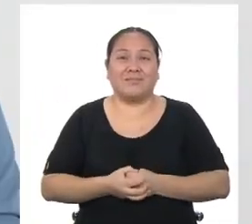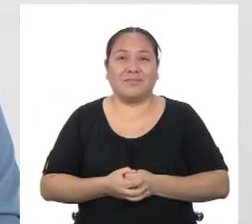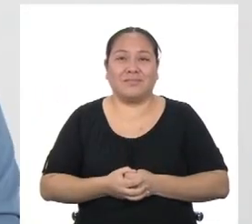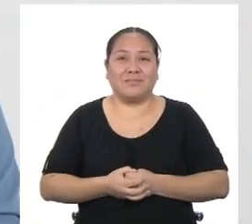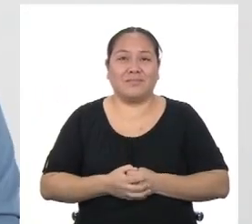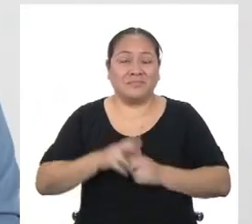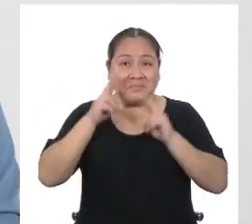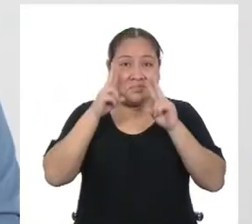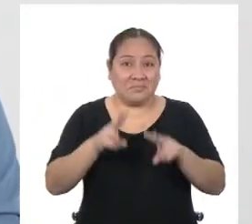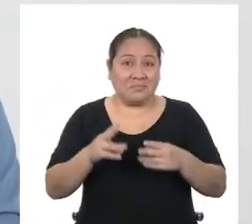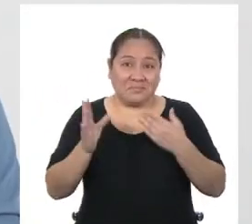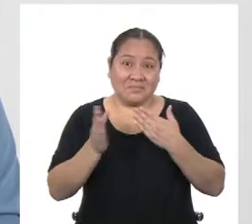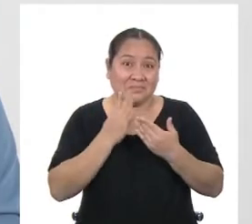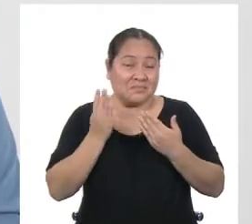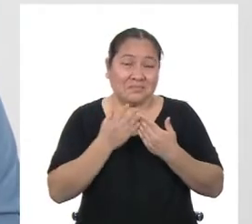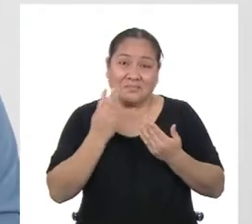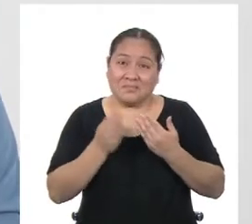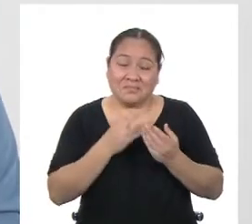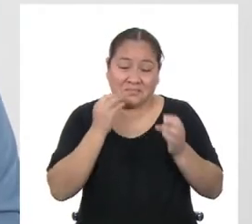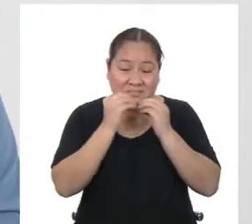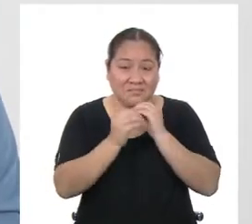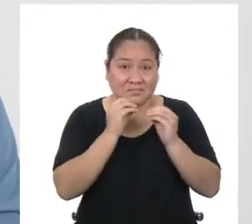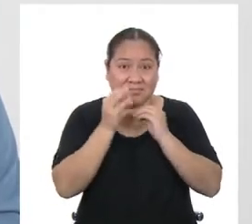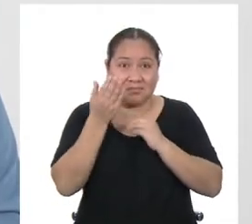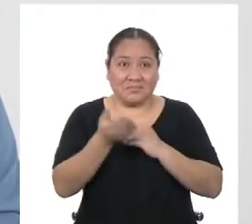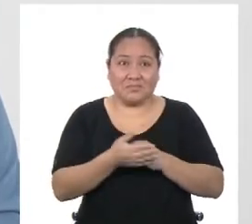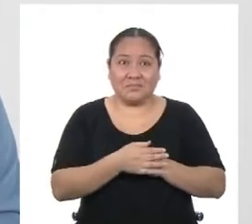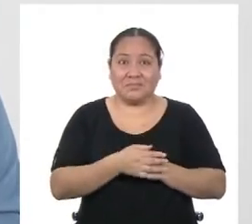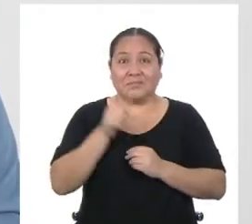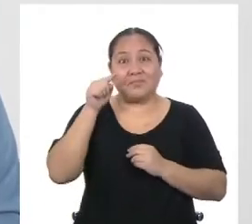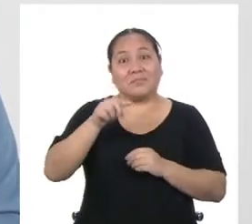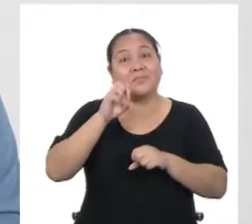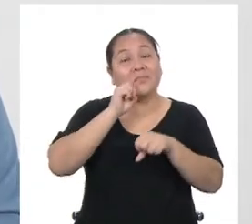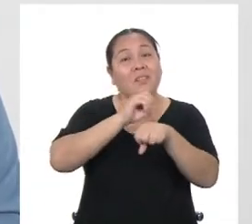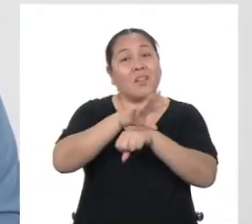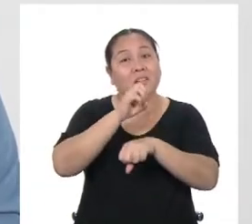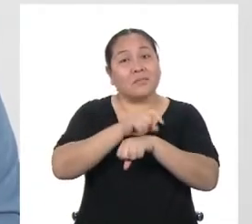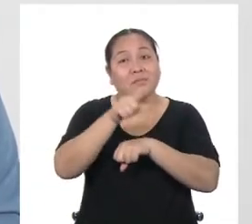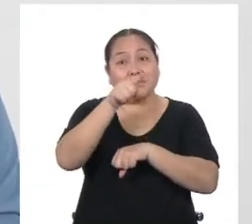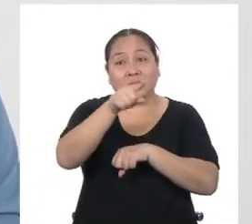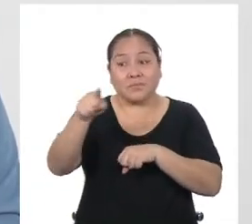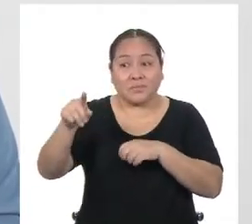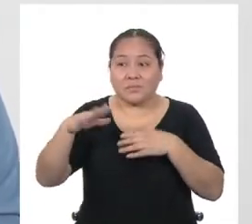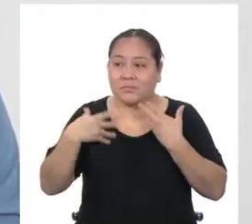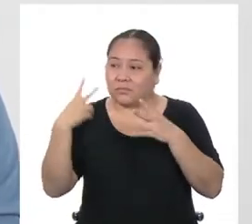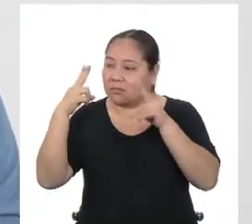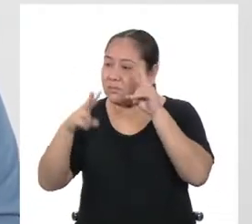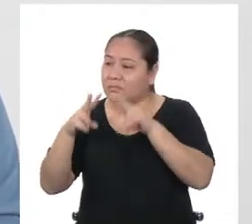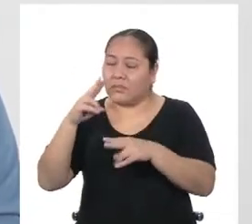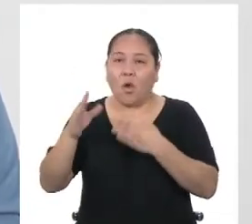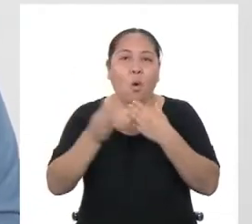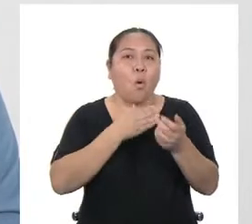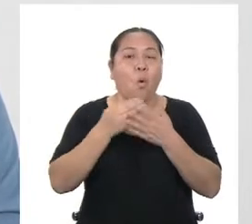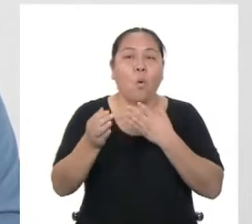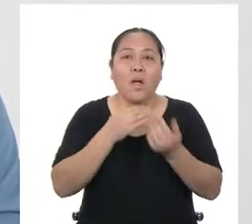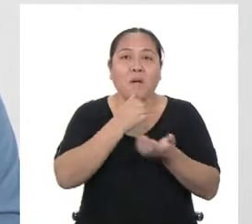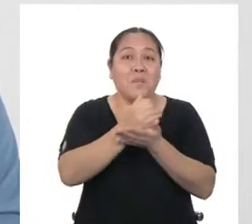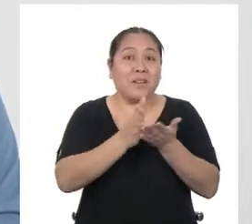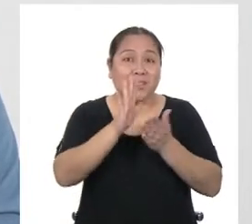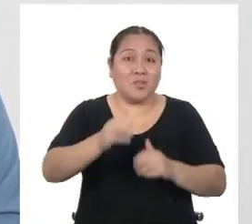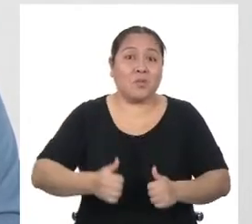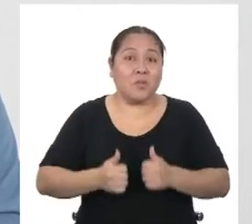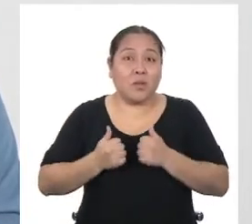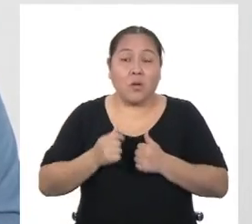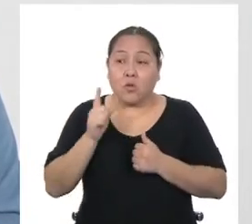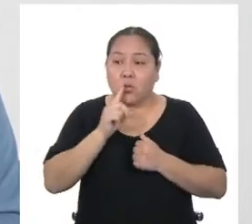¿Vieron qué fácil se solucionó el problema de Yanira? Este es un consejo que pueden aplicar en todos los aspectos de sus vidas. Cuando